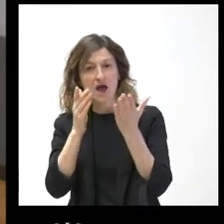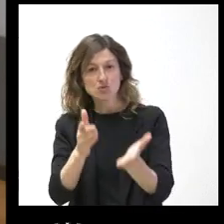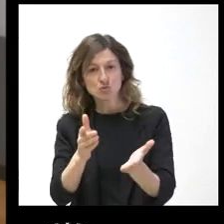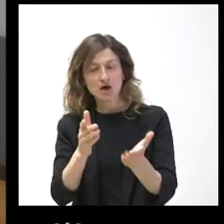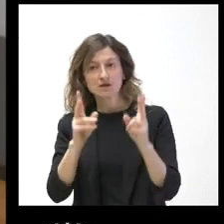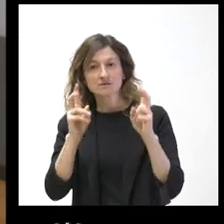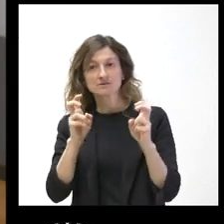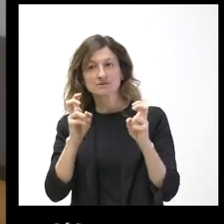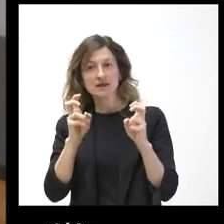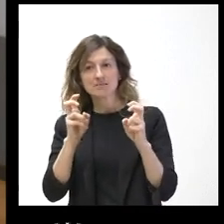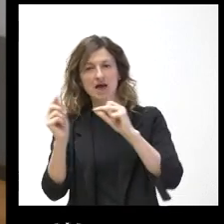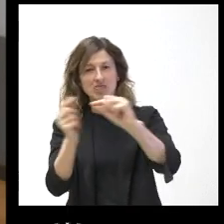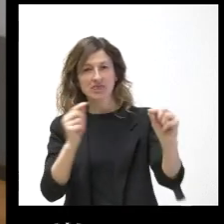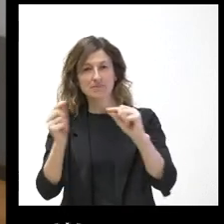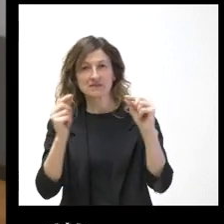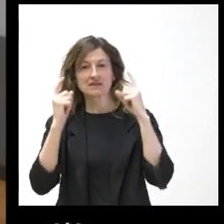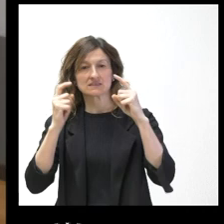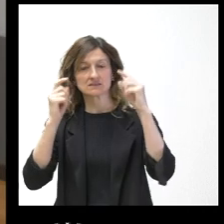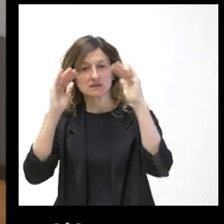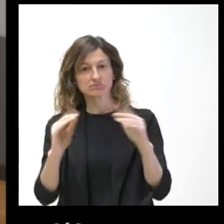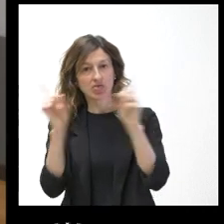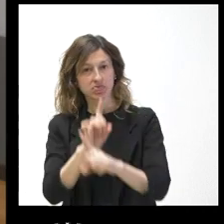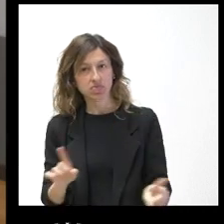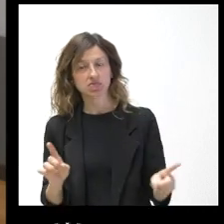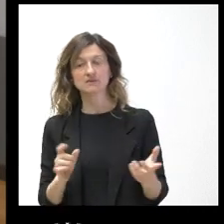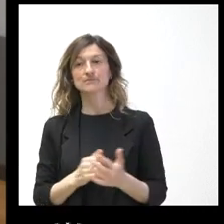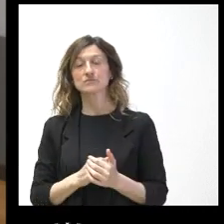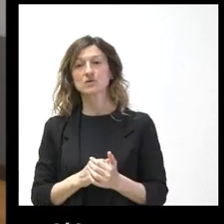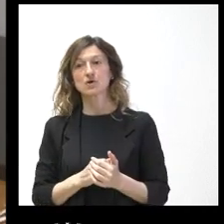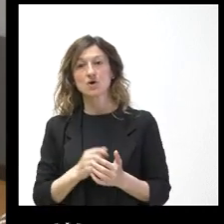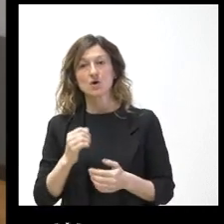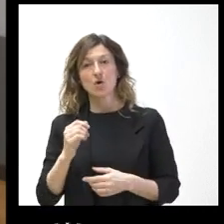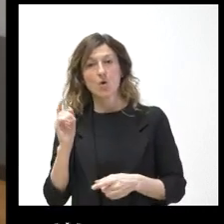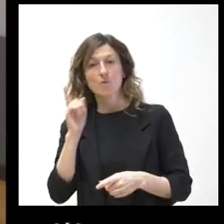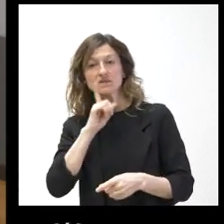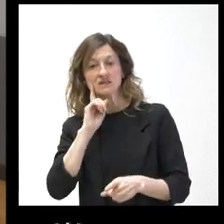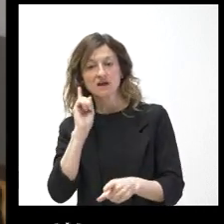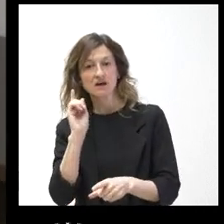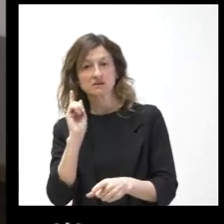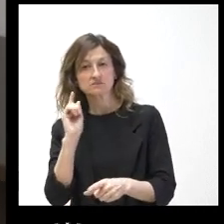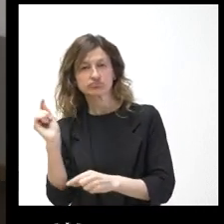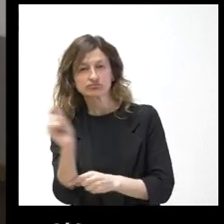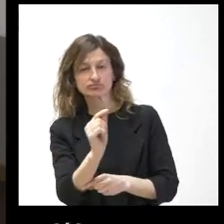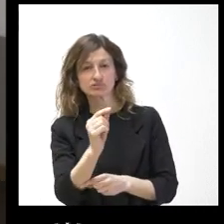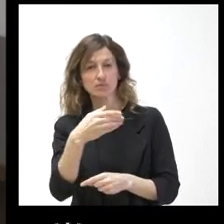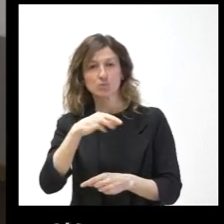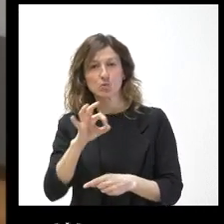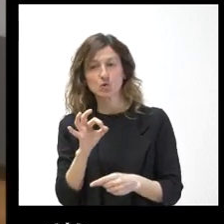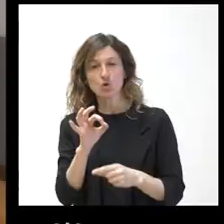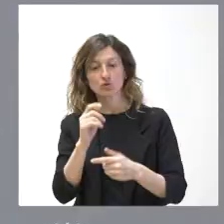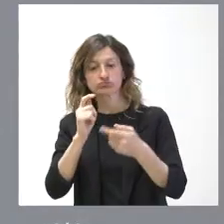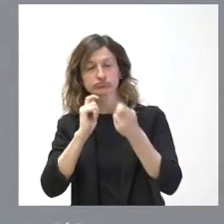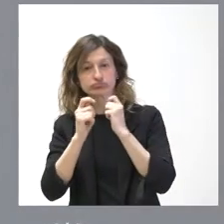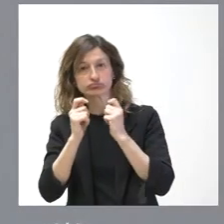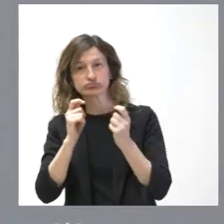el tono de ciertos debates o los bulos a los que se refiere publicados en medios de comunicación? Pues,